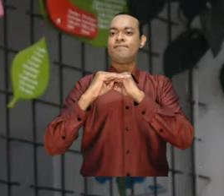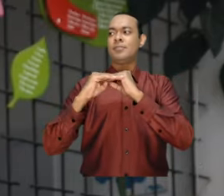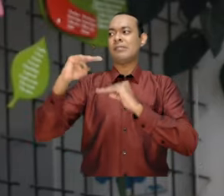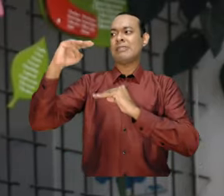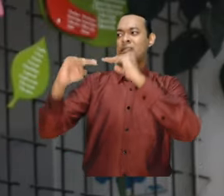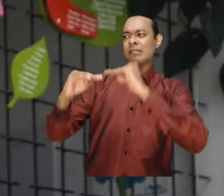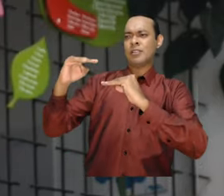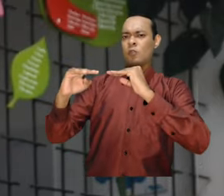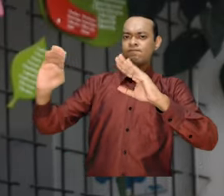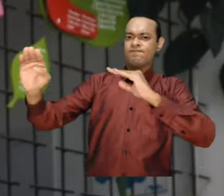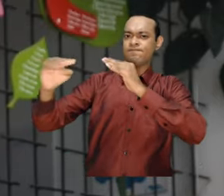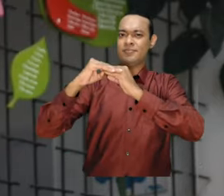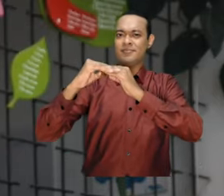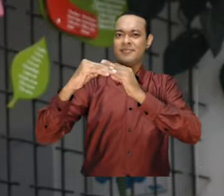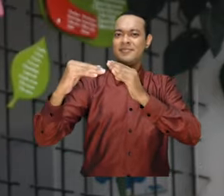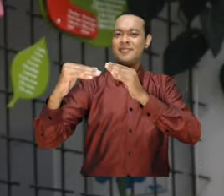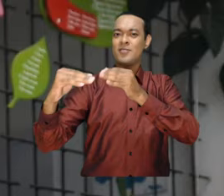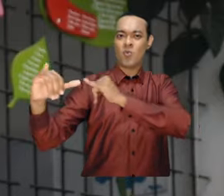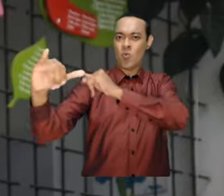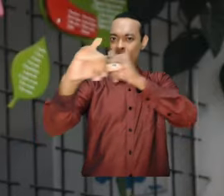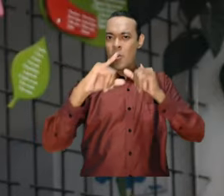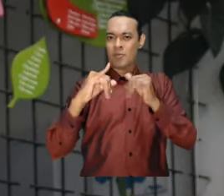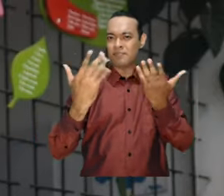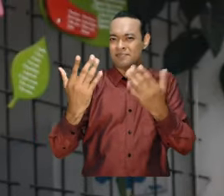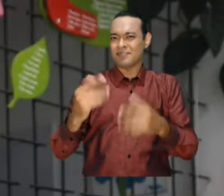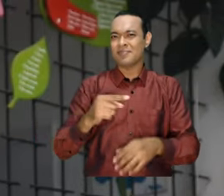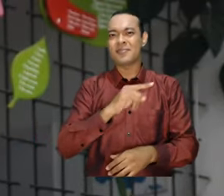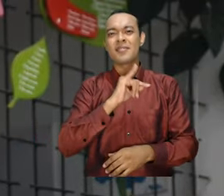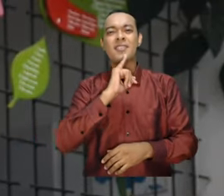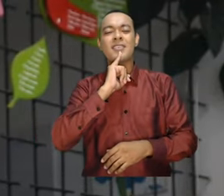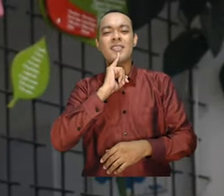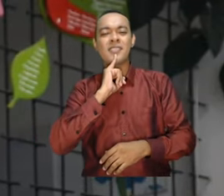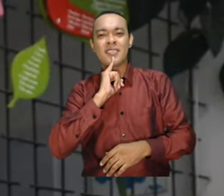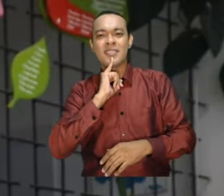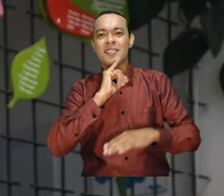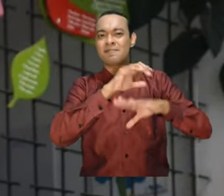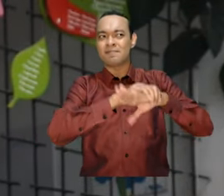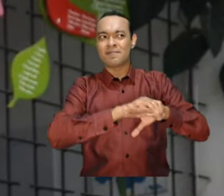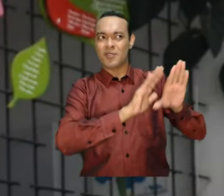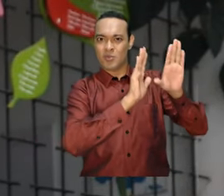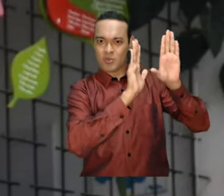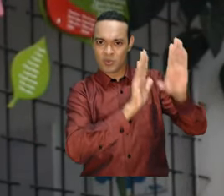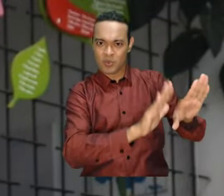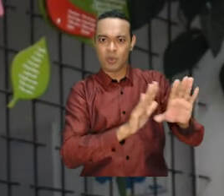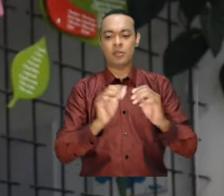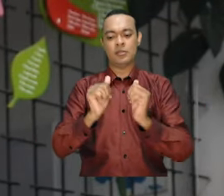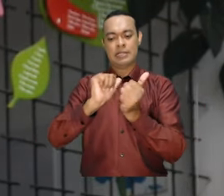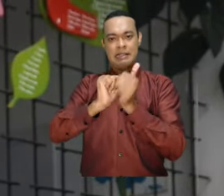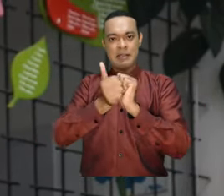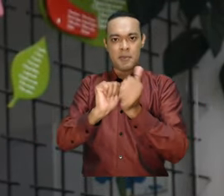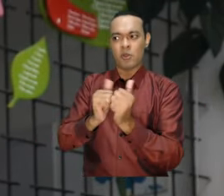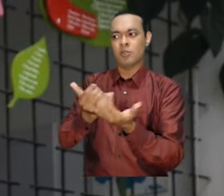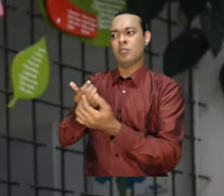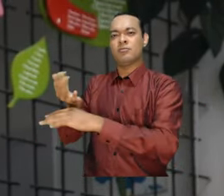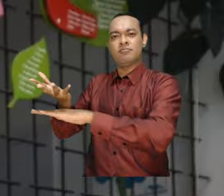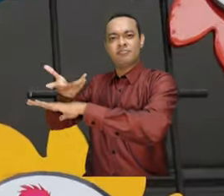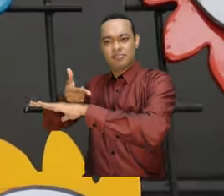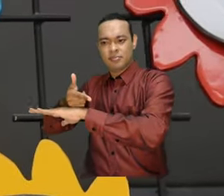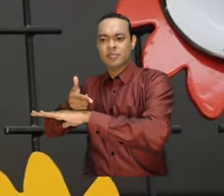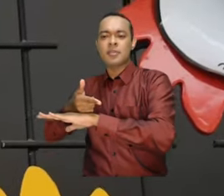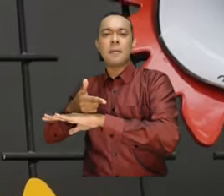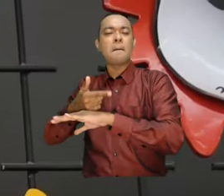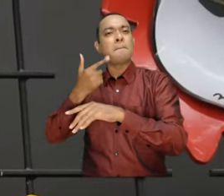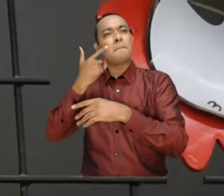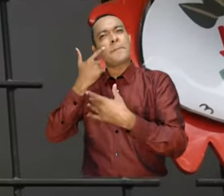de desigualdad porque el inglés, o sea conocimientos como una lengua extranjera un deporte de